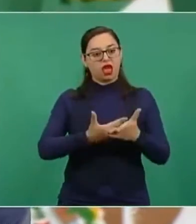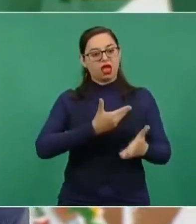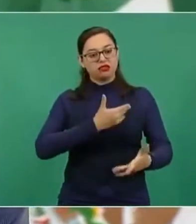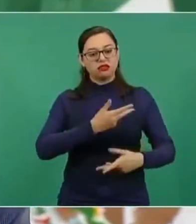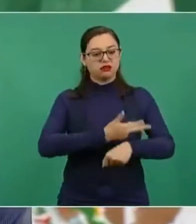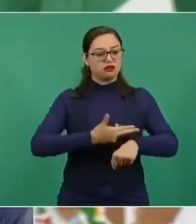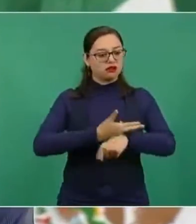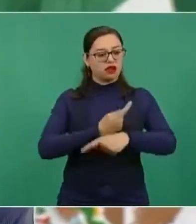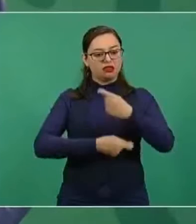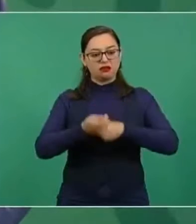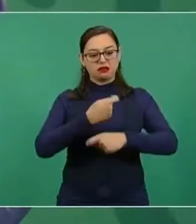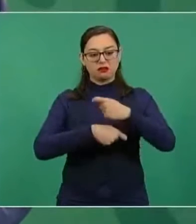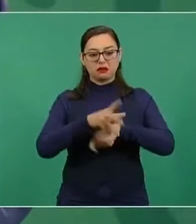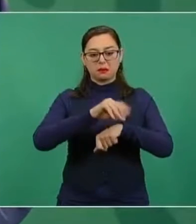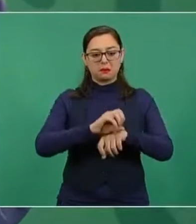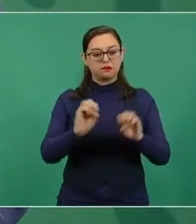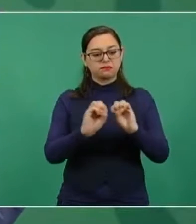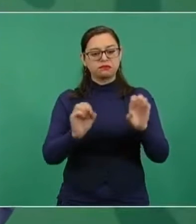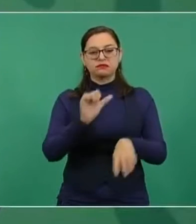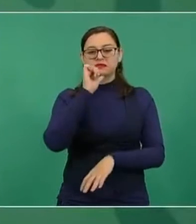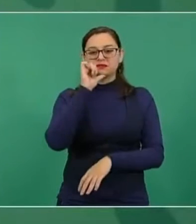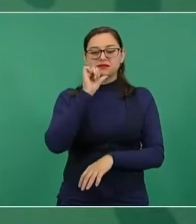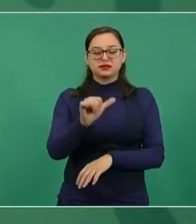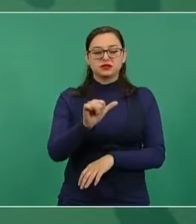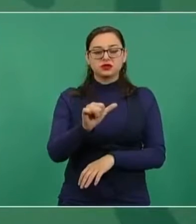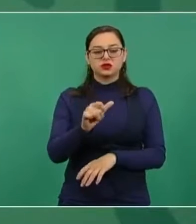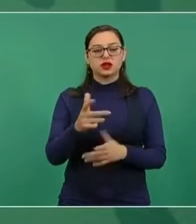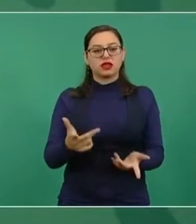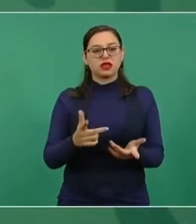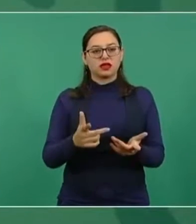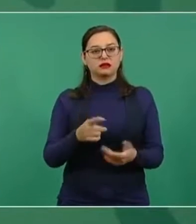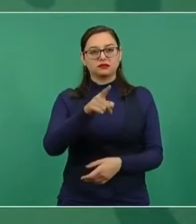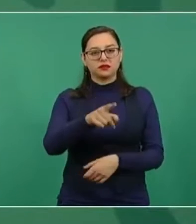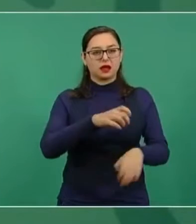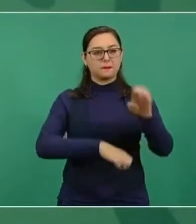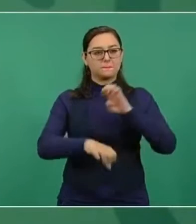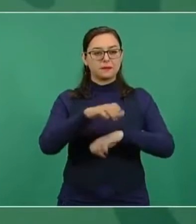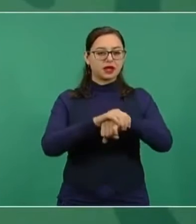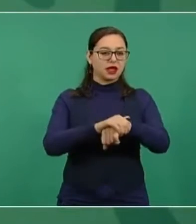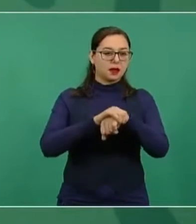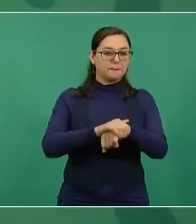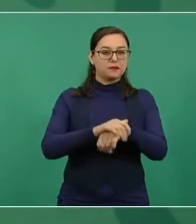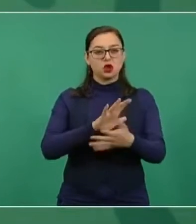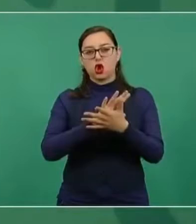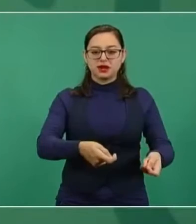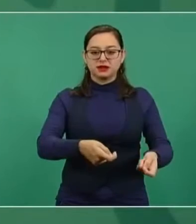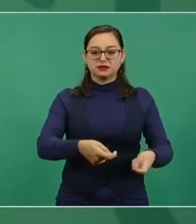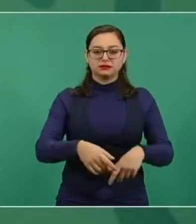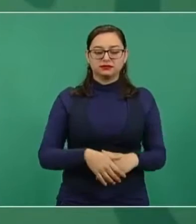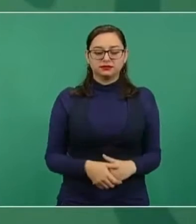a gente cercana a ese partido,